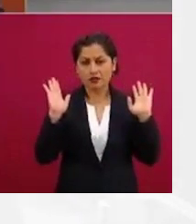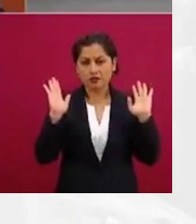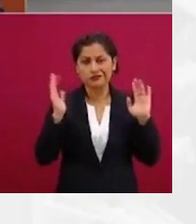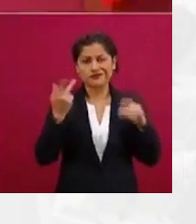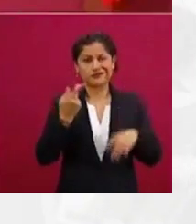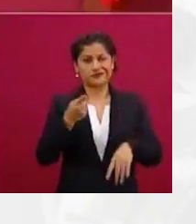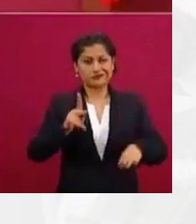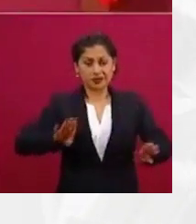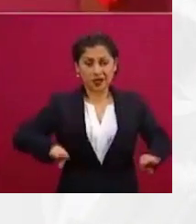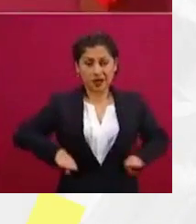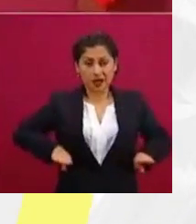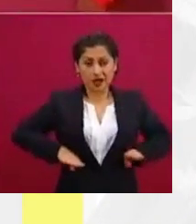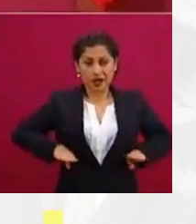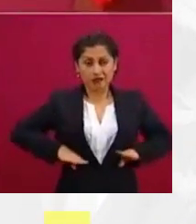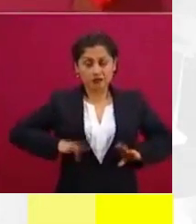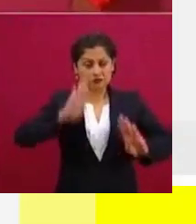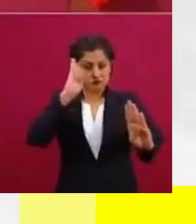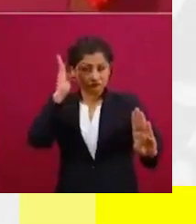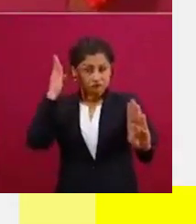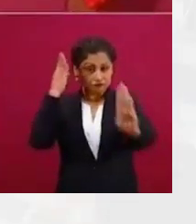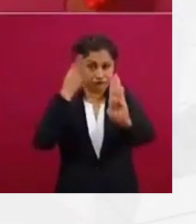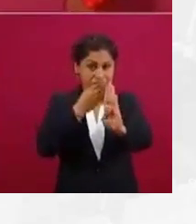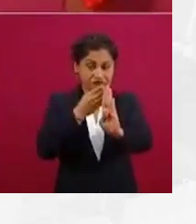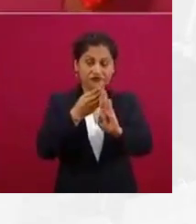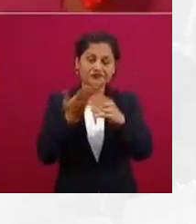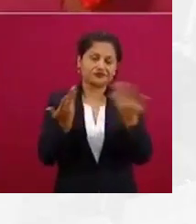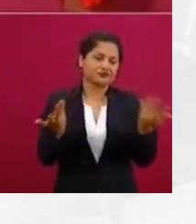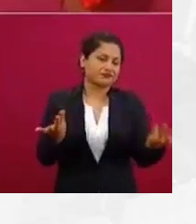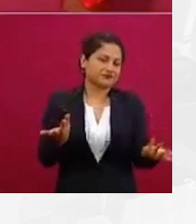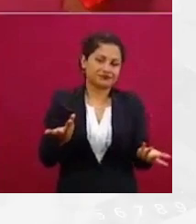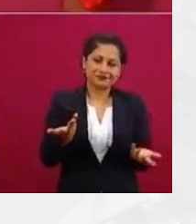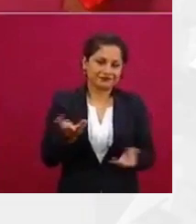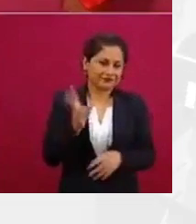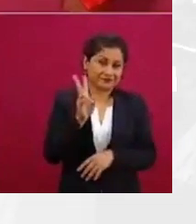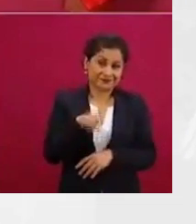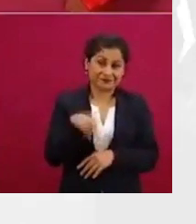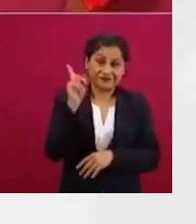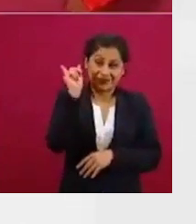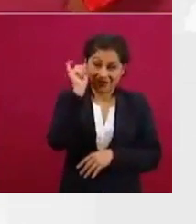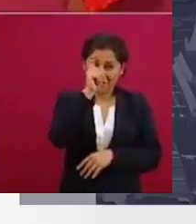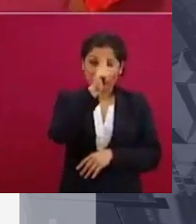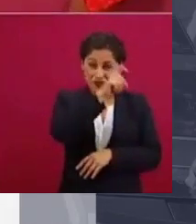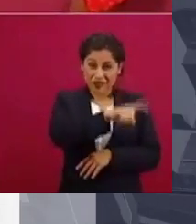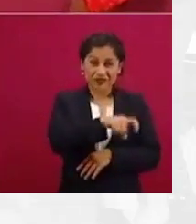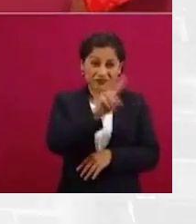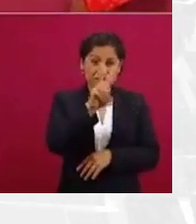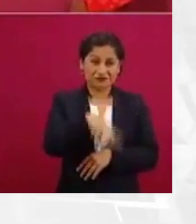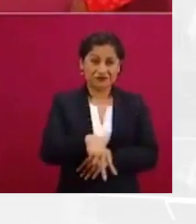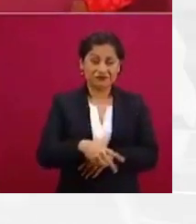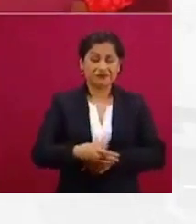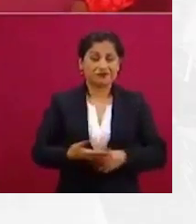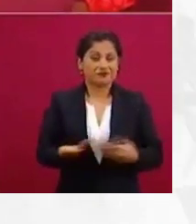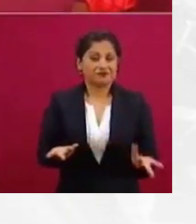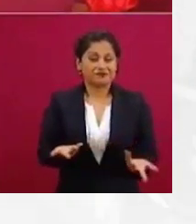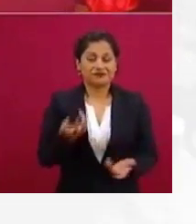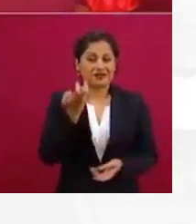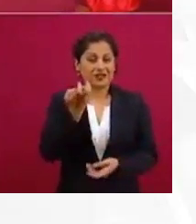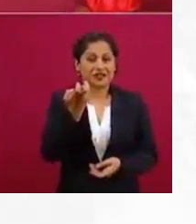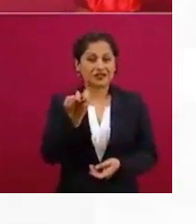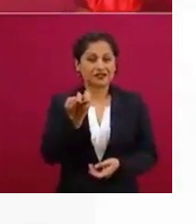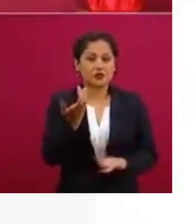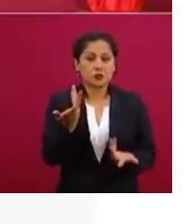momento, y a las audiencias en general, reiterar la importancia, valga la redundancia, de que